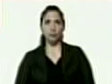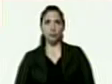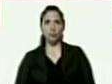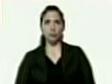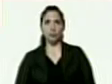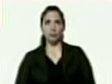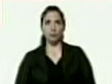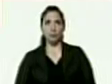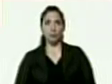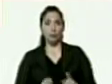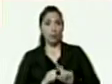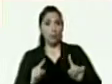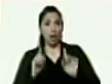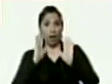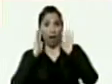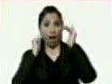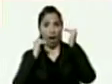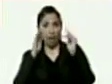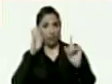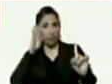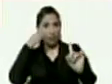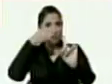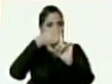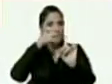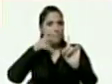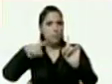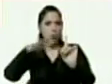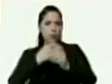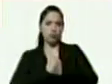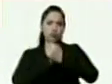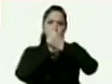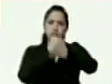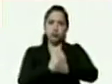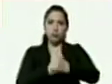para atender al pueblo con amor